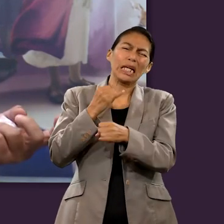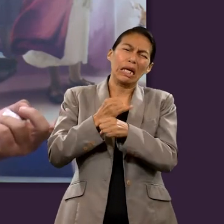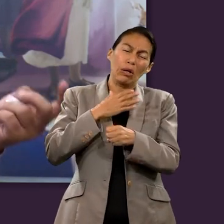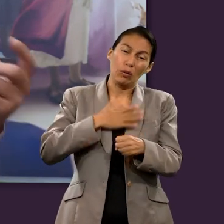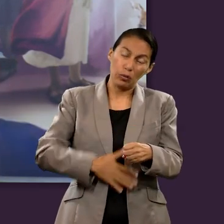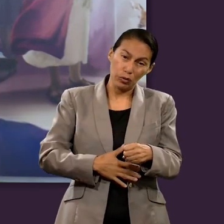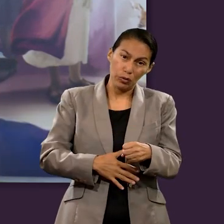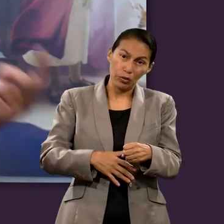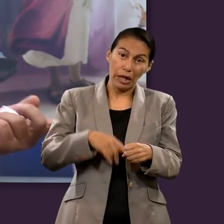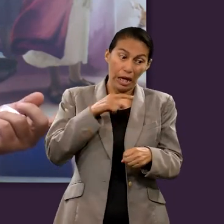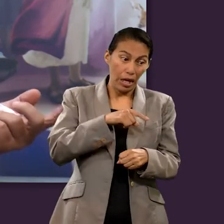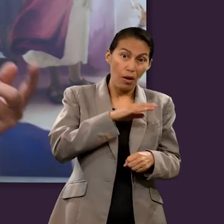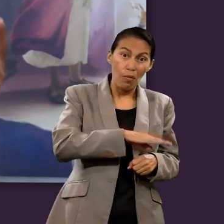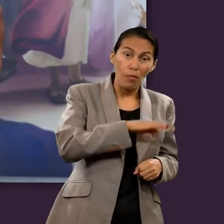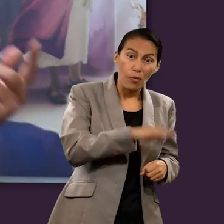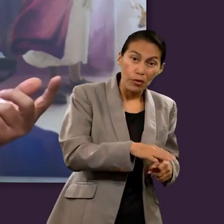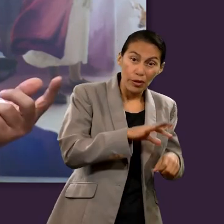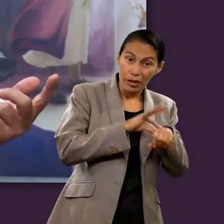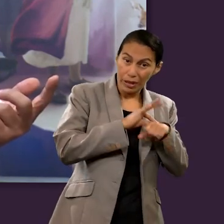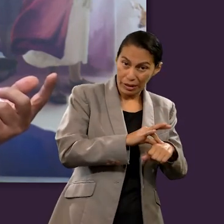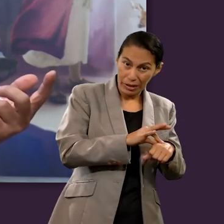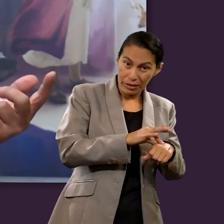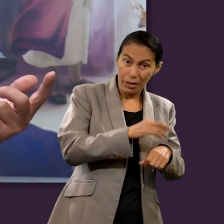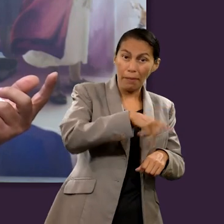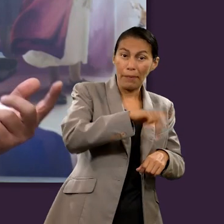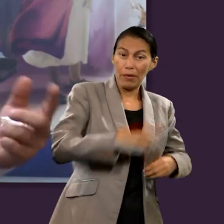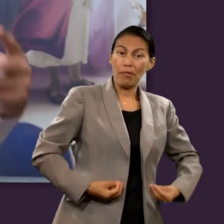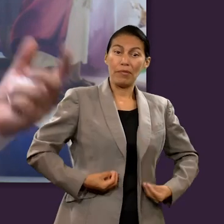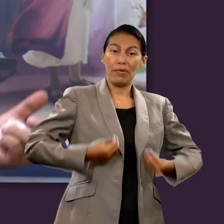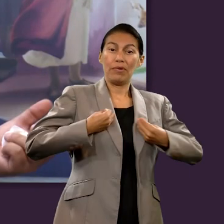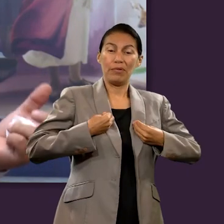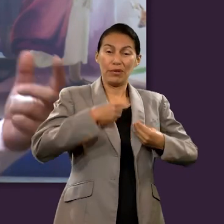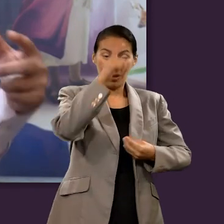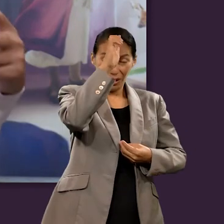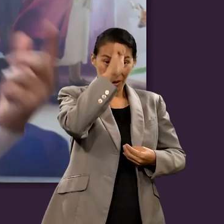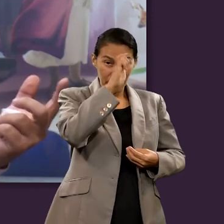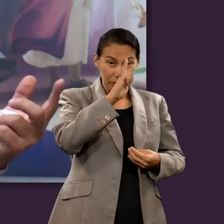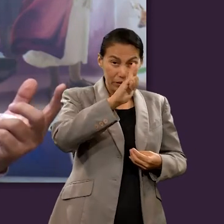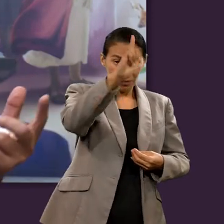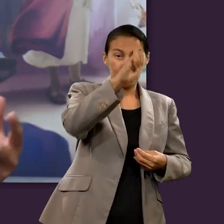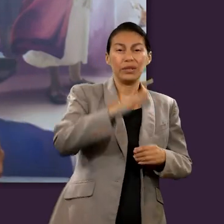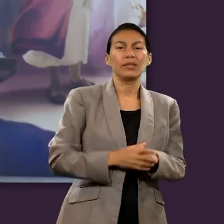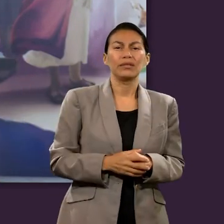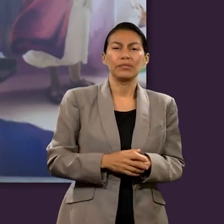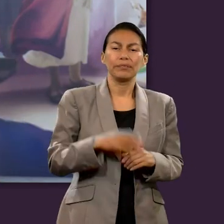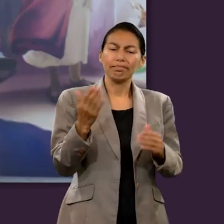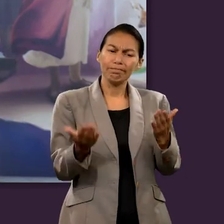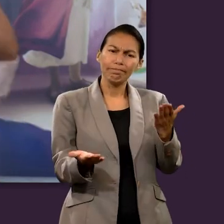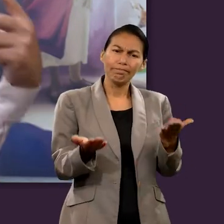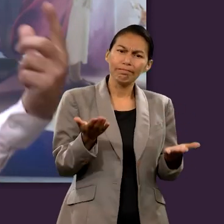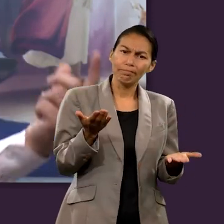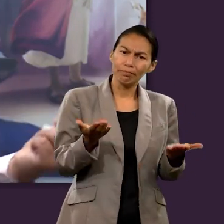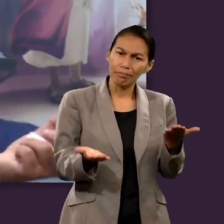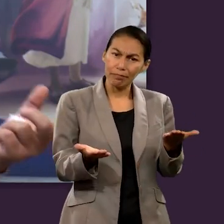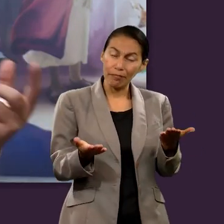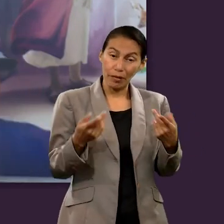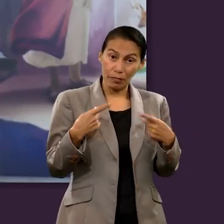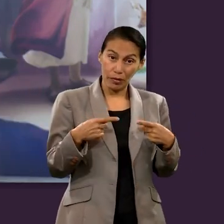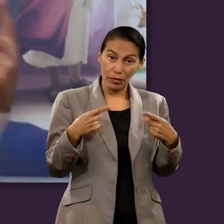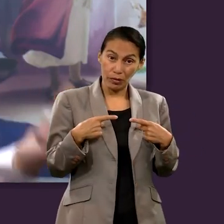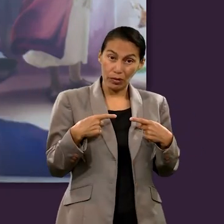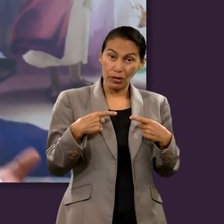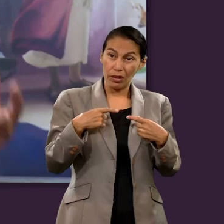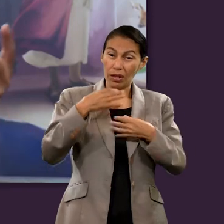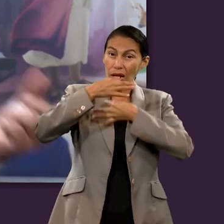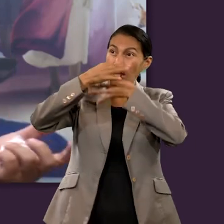el carne, pero vivificado en el espíritu. Entonces, hace una comparación entre los que